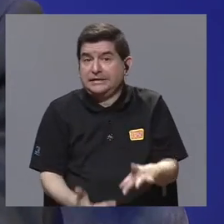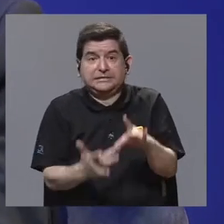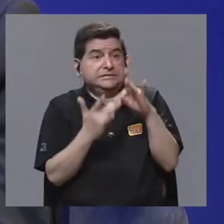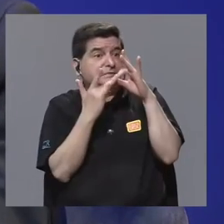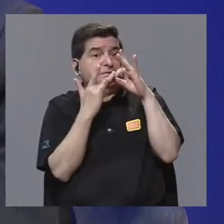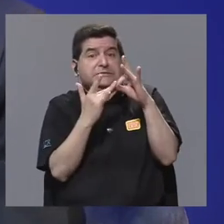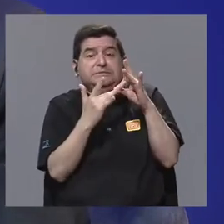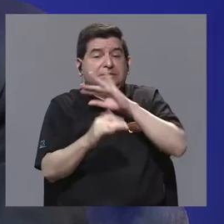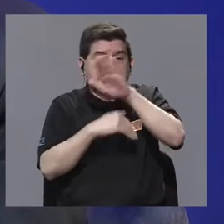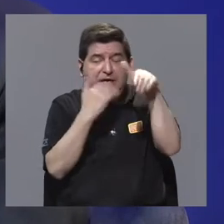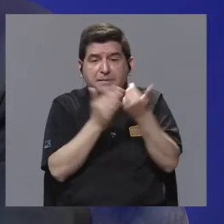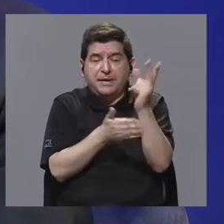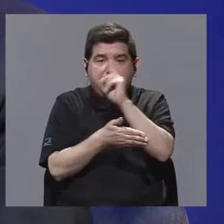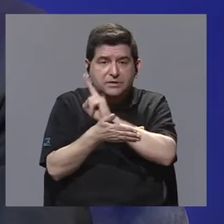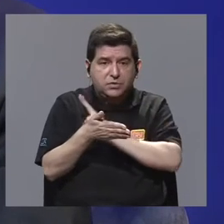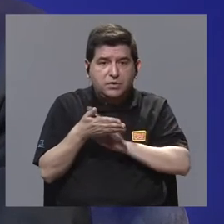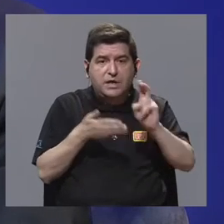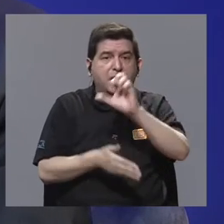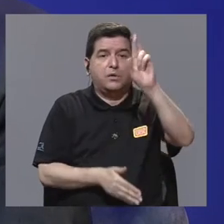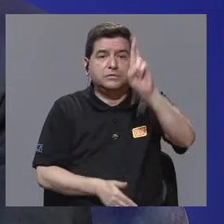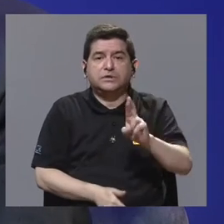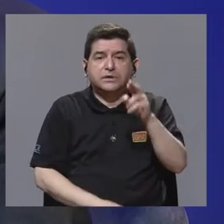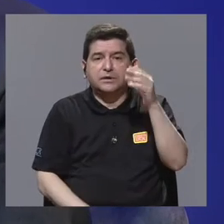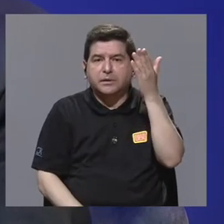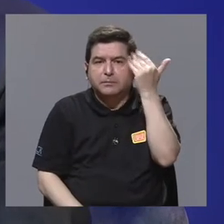en toda la Universidad de Costa Rica?